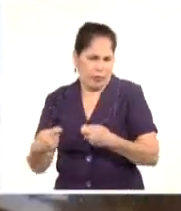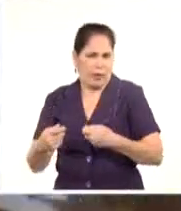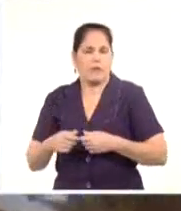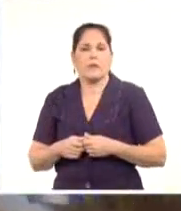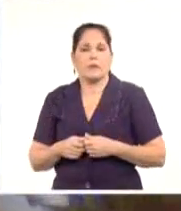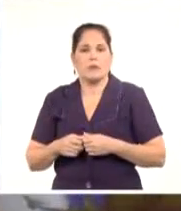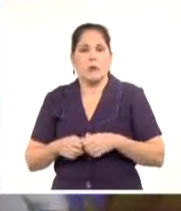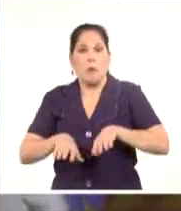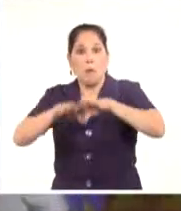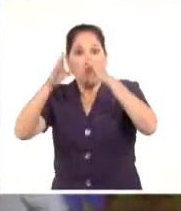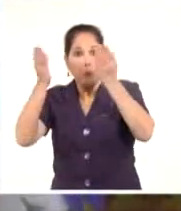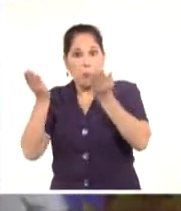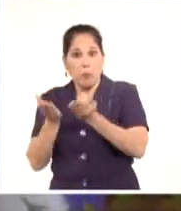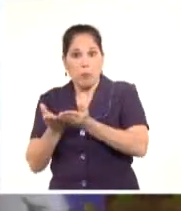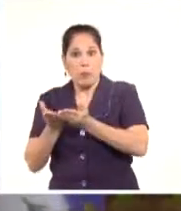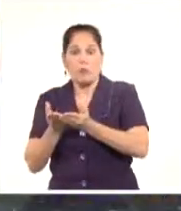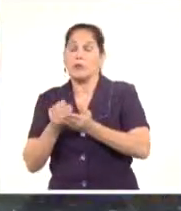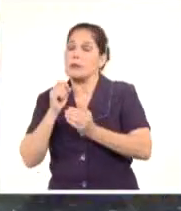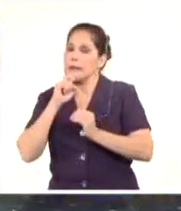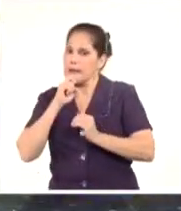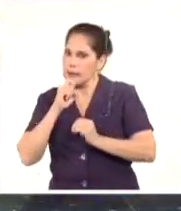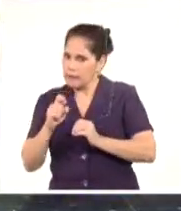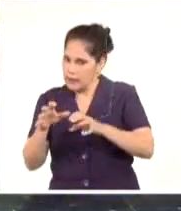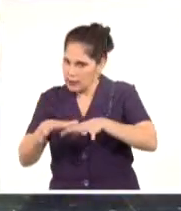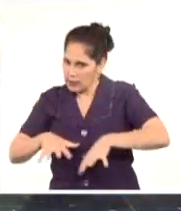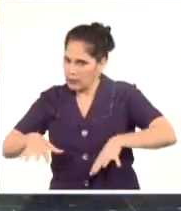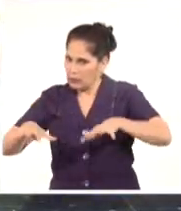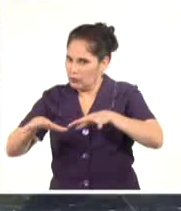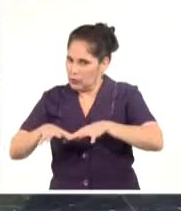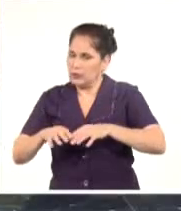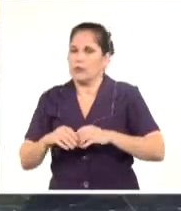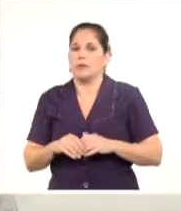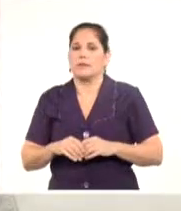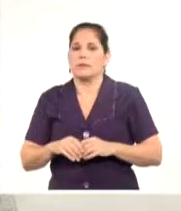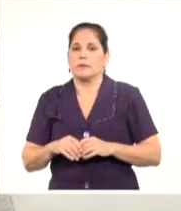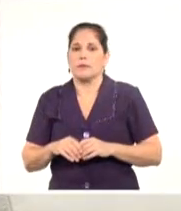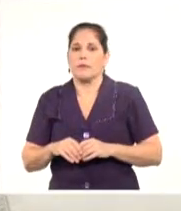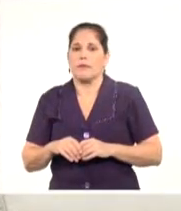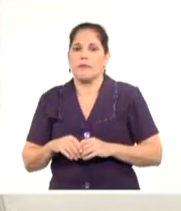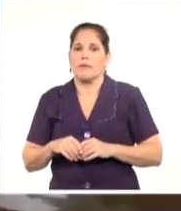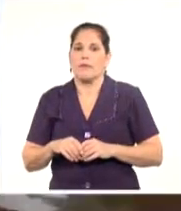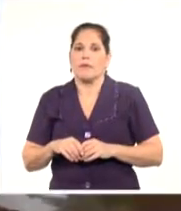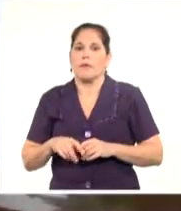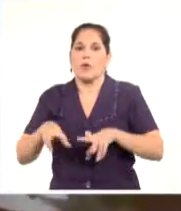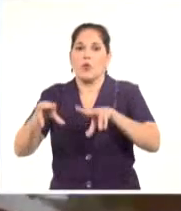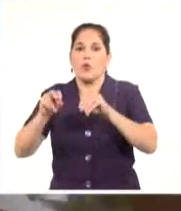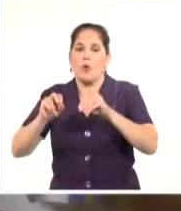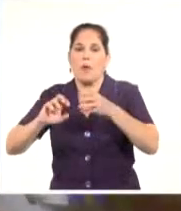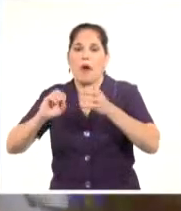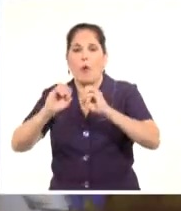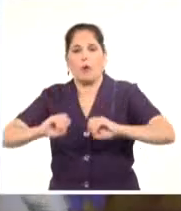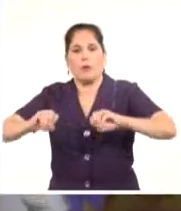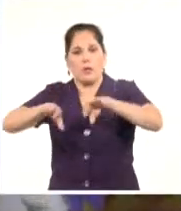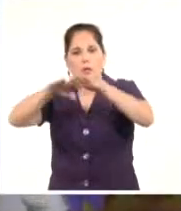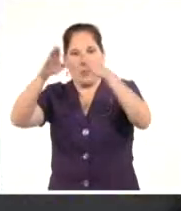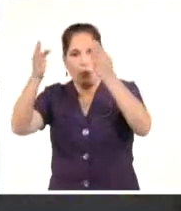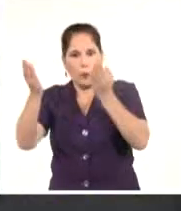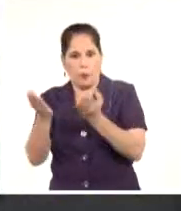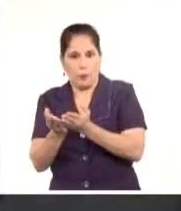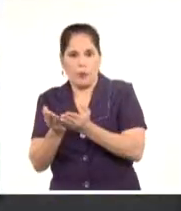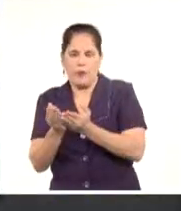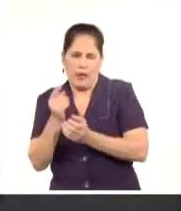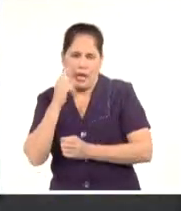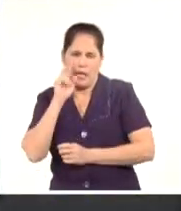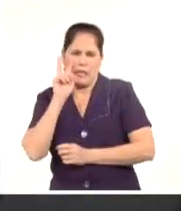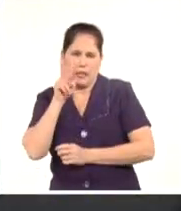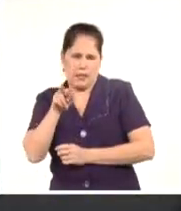El mundo se encuentra en un punto de inflexión. Tenemos un nuevo paradigma, tenemos un nuevo orden mundial. Todo ello se vislumbra ya en